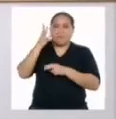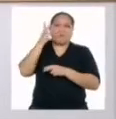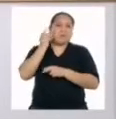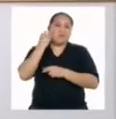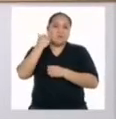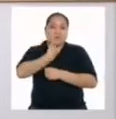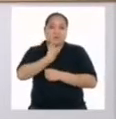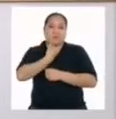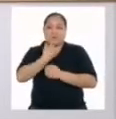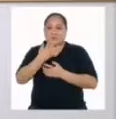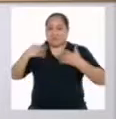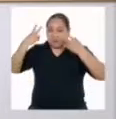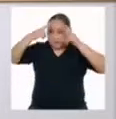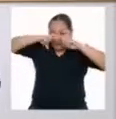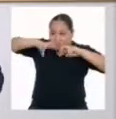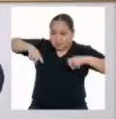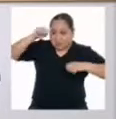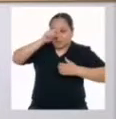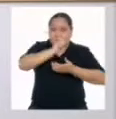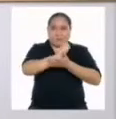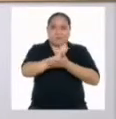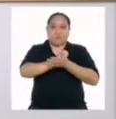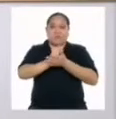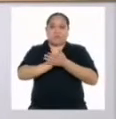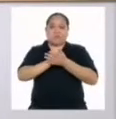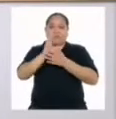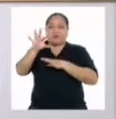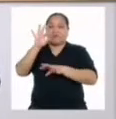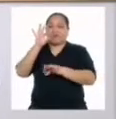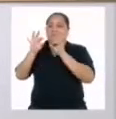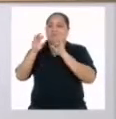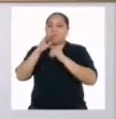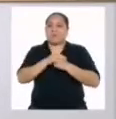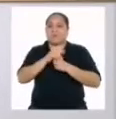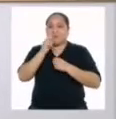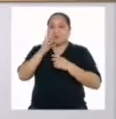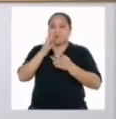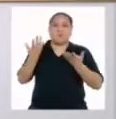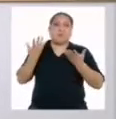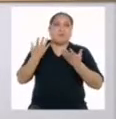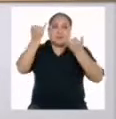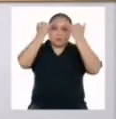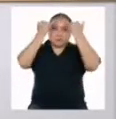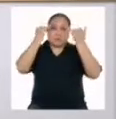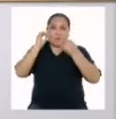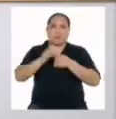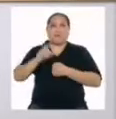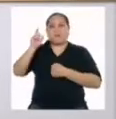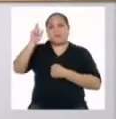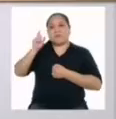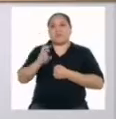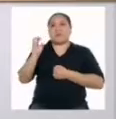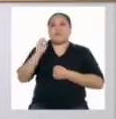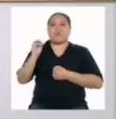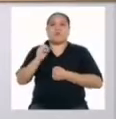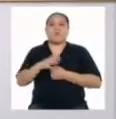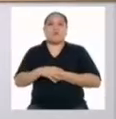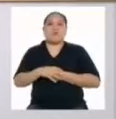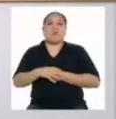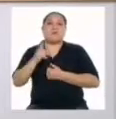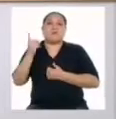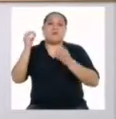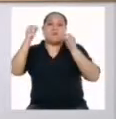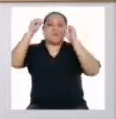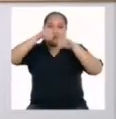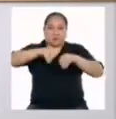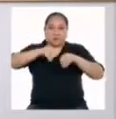experiencia para poder analizar el texto e ir identificando la postura del autor o la intención que ha